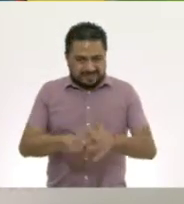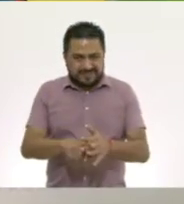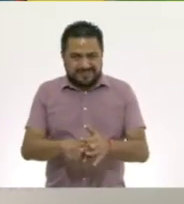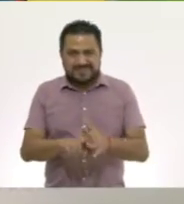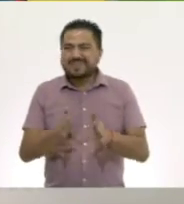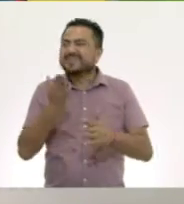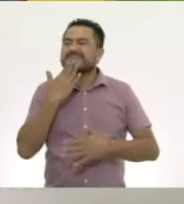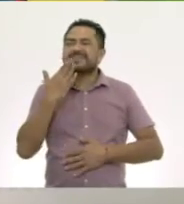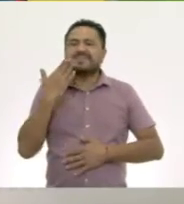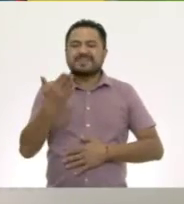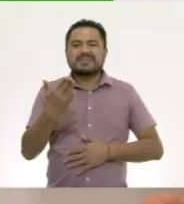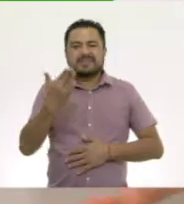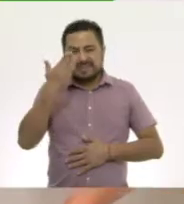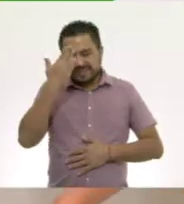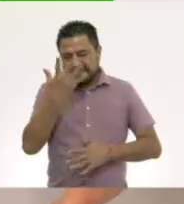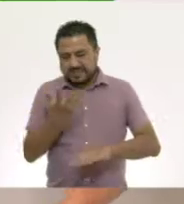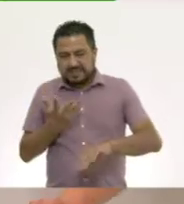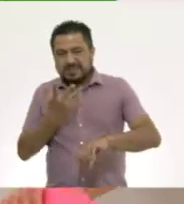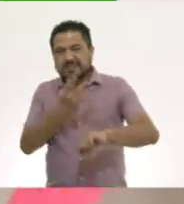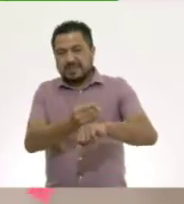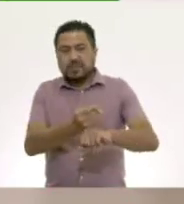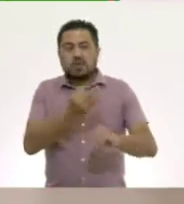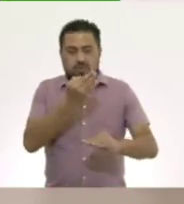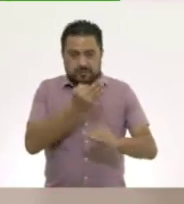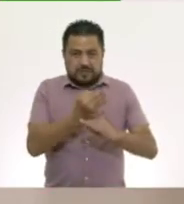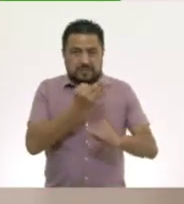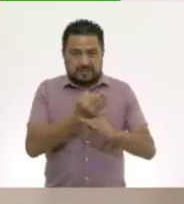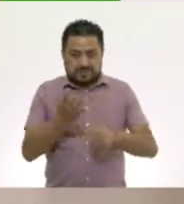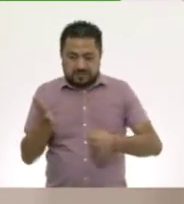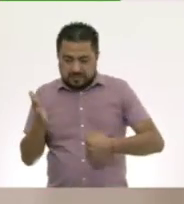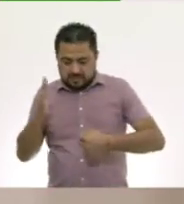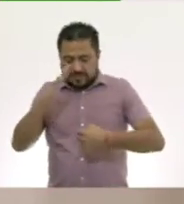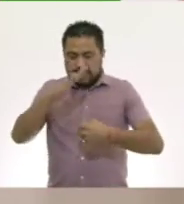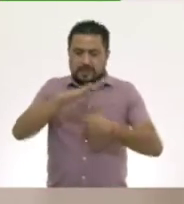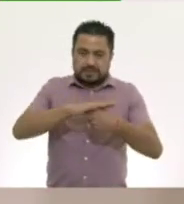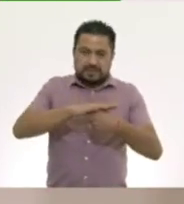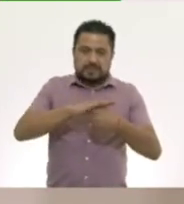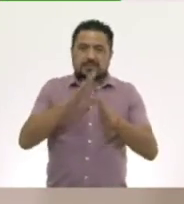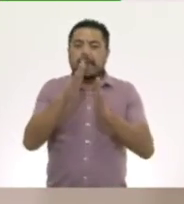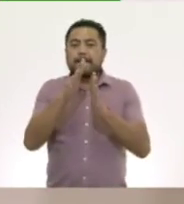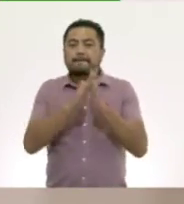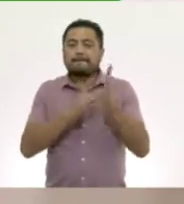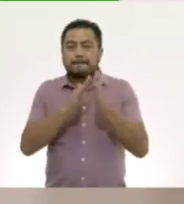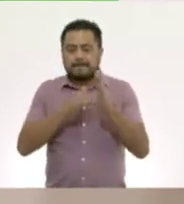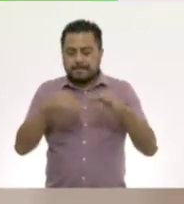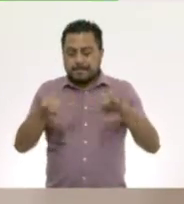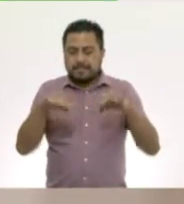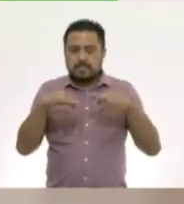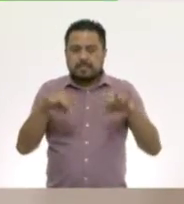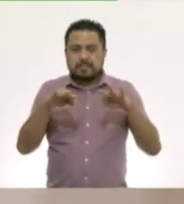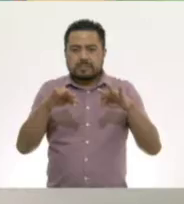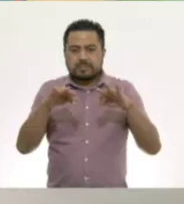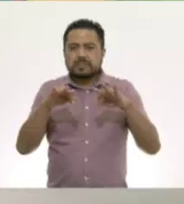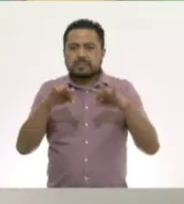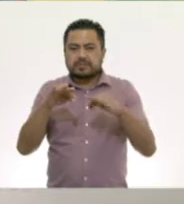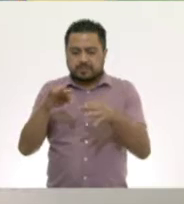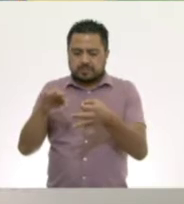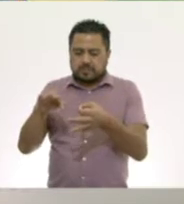Muy bien. Vamos a colocar... el pedazo de papel en un extremo